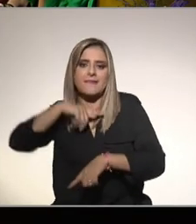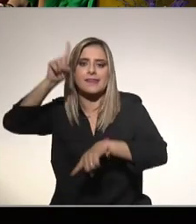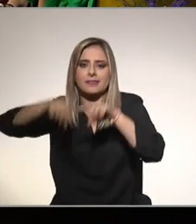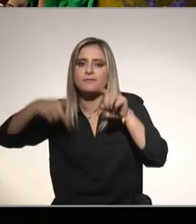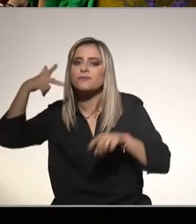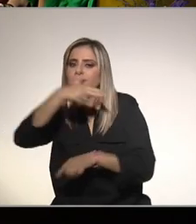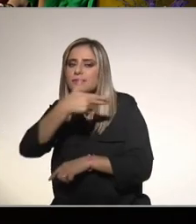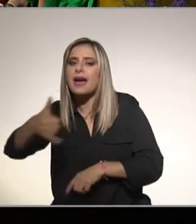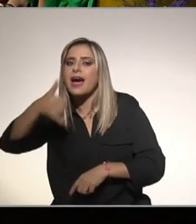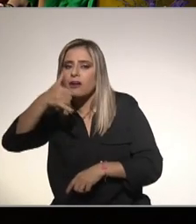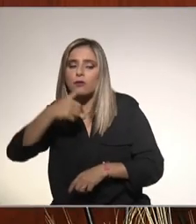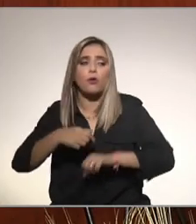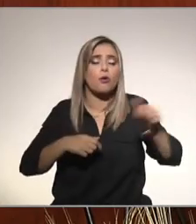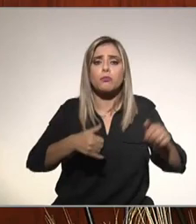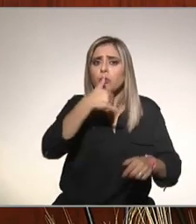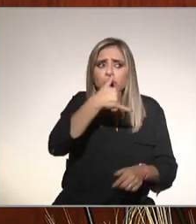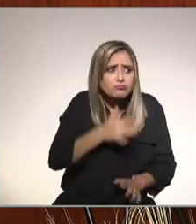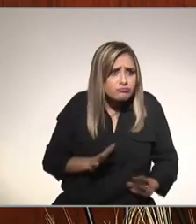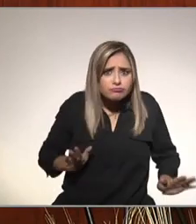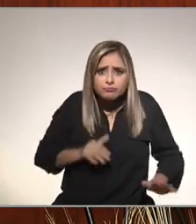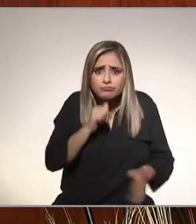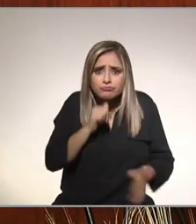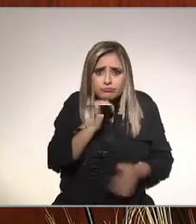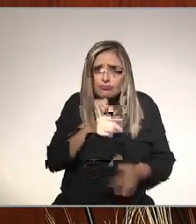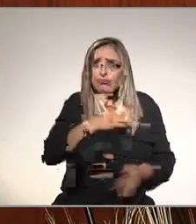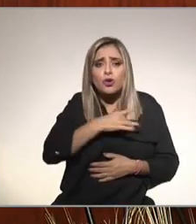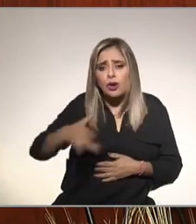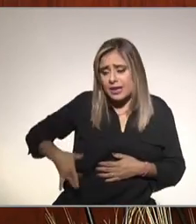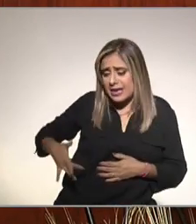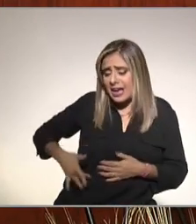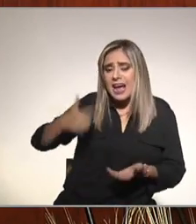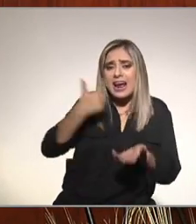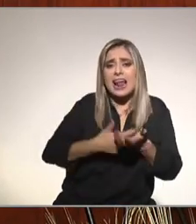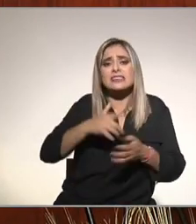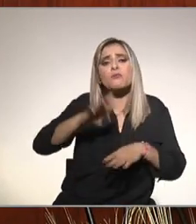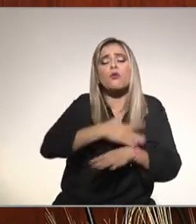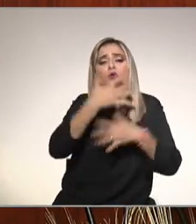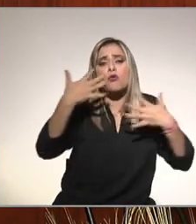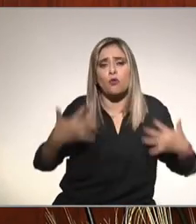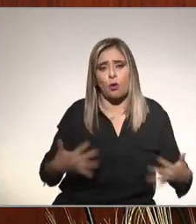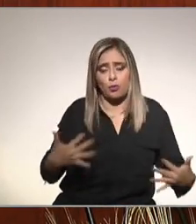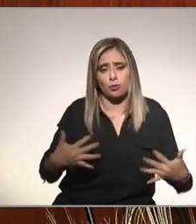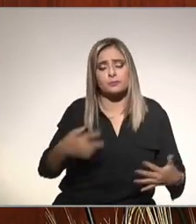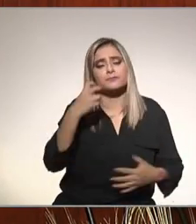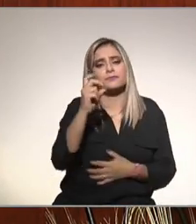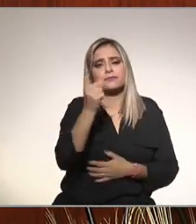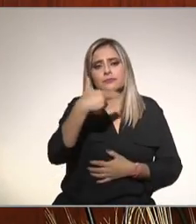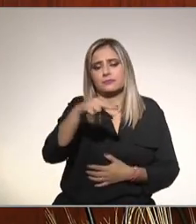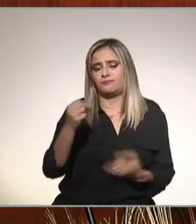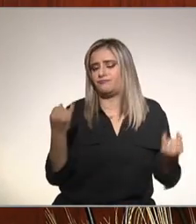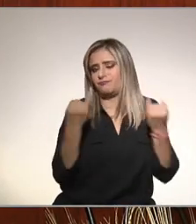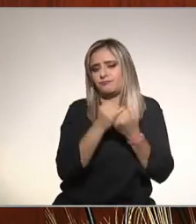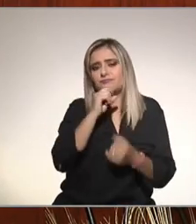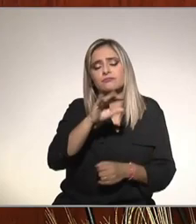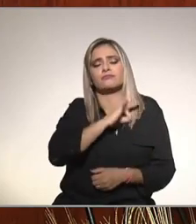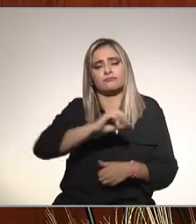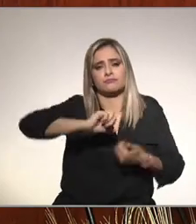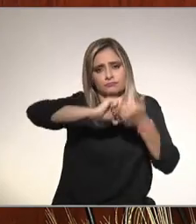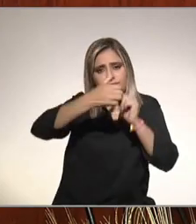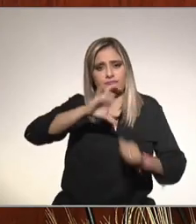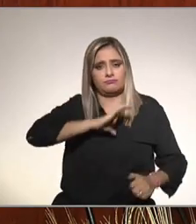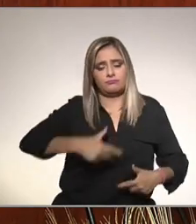y aquellos que no consumen alcohol que solamente tienen hígado graso por obesidad hacen el mismo daño y llegan a la cirrosis con sus